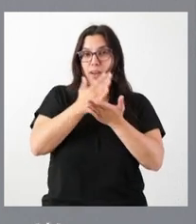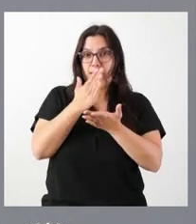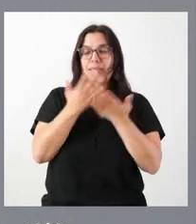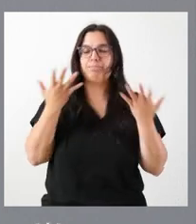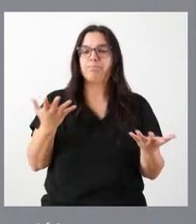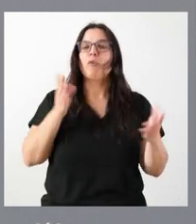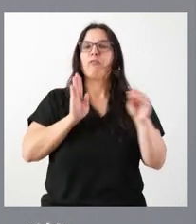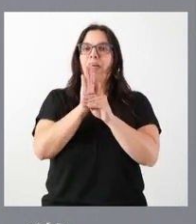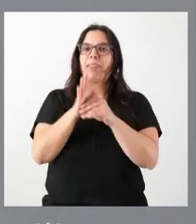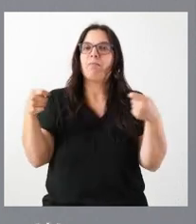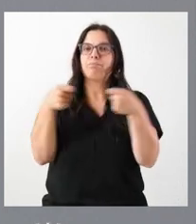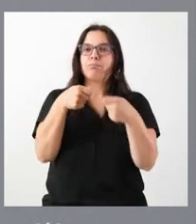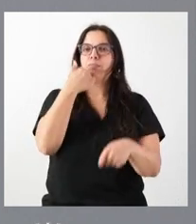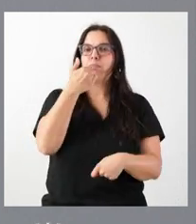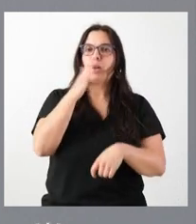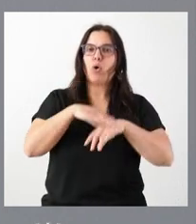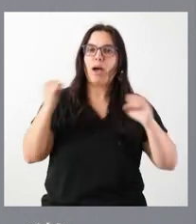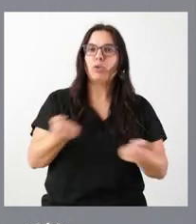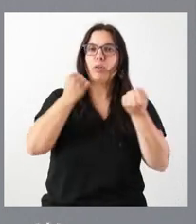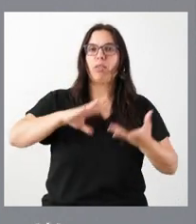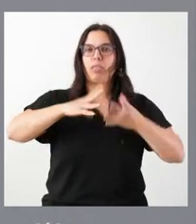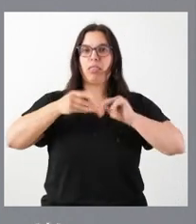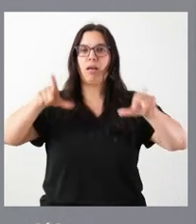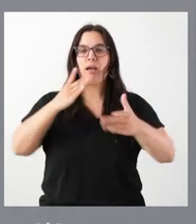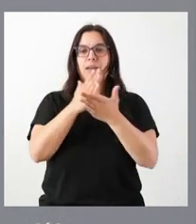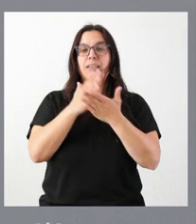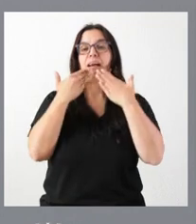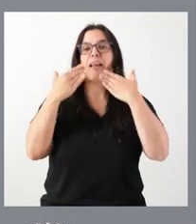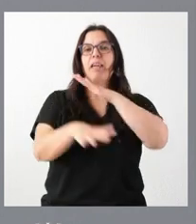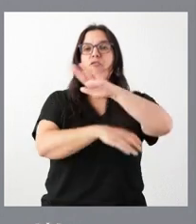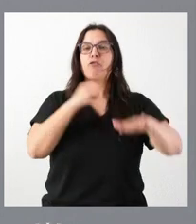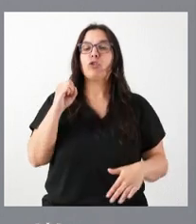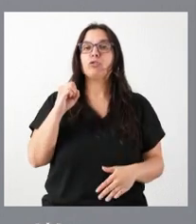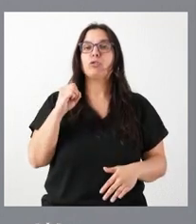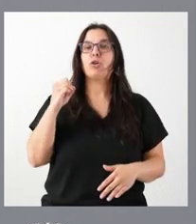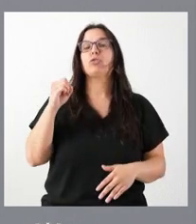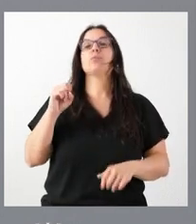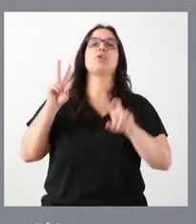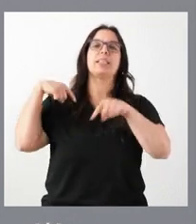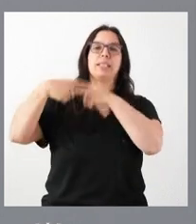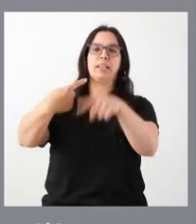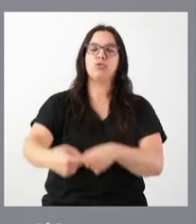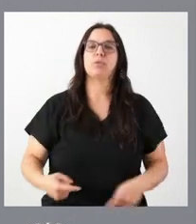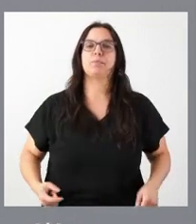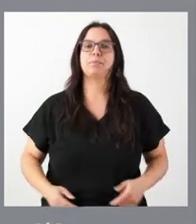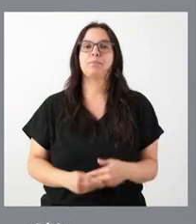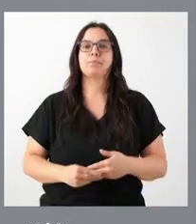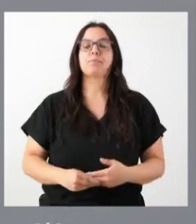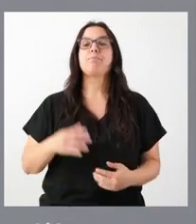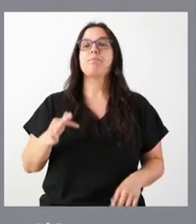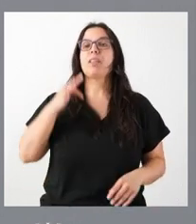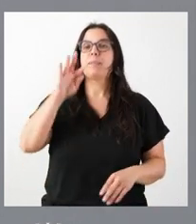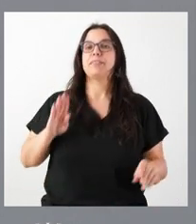parcialmente la actuación en estas 1.913 plazas con fondos procedentes de Next Generation, además de la